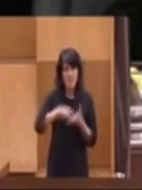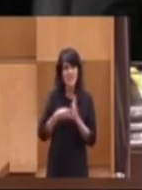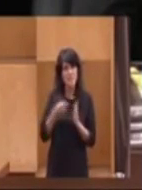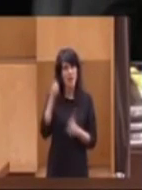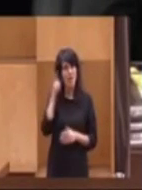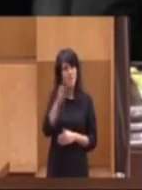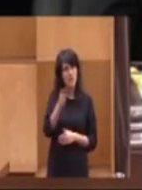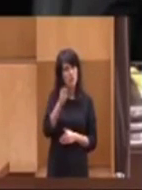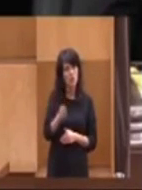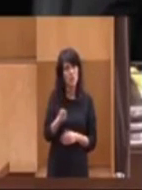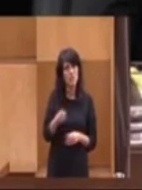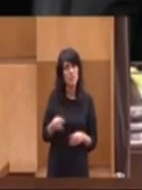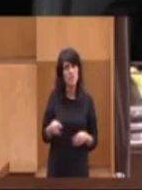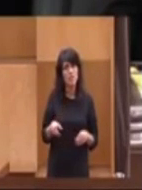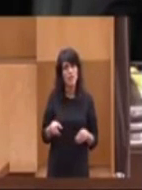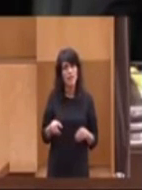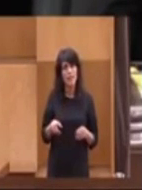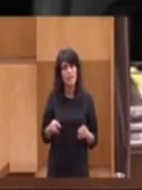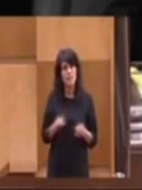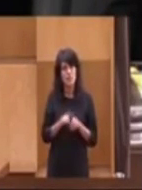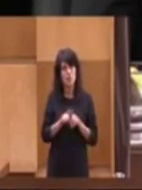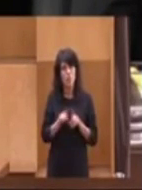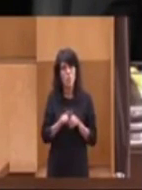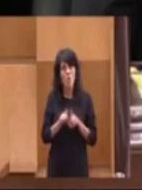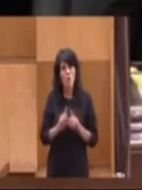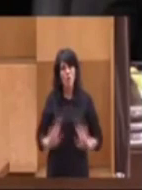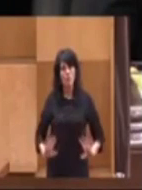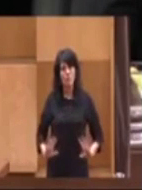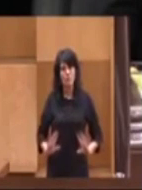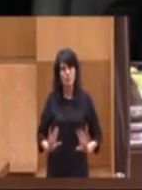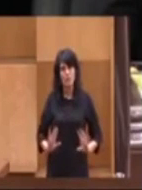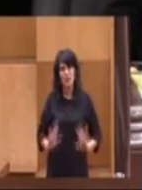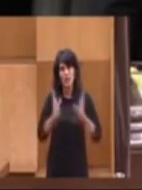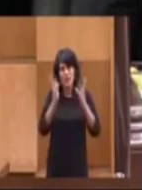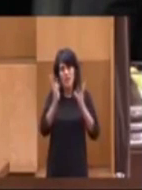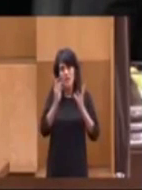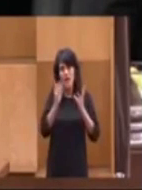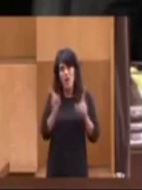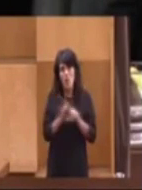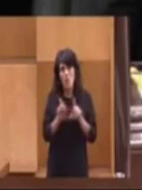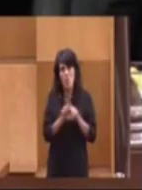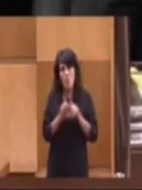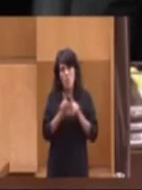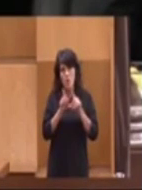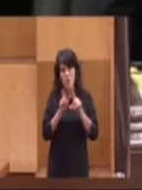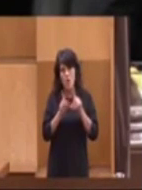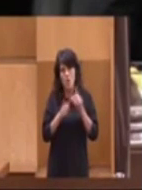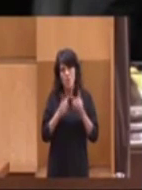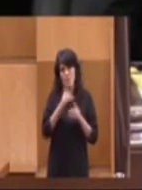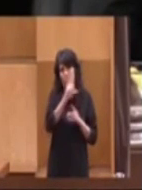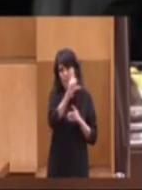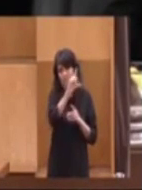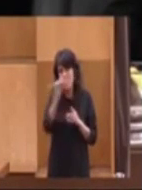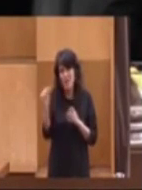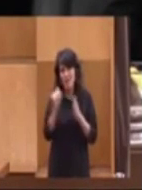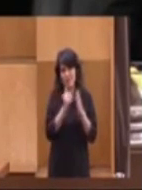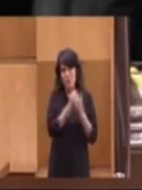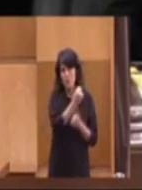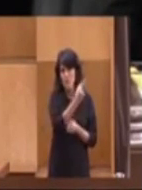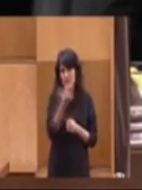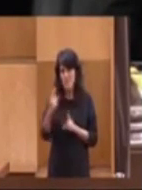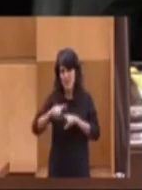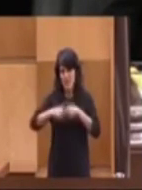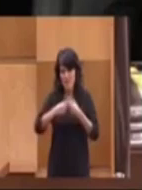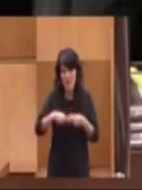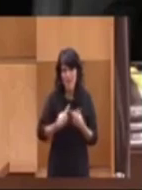pensiones sea el flotador, sea el paraguas de cientos de miles de familias que